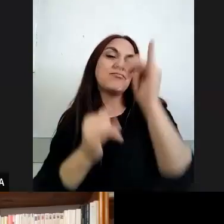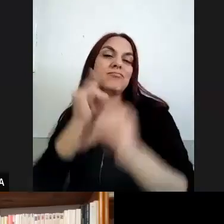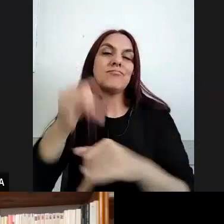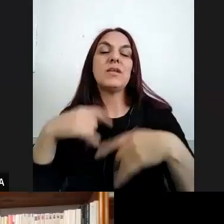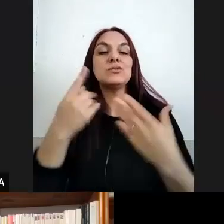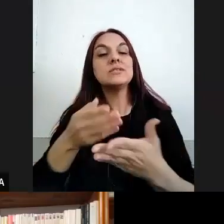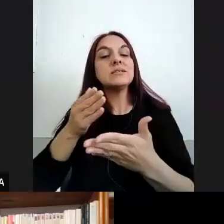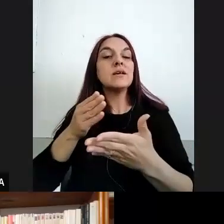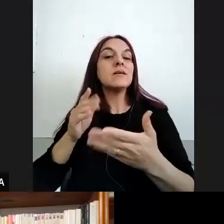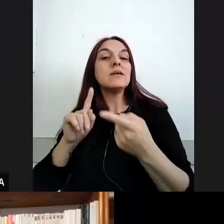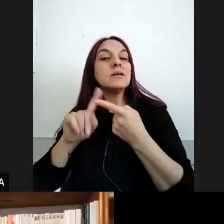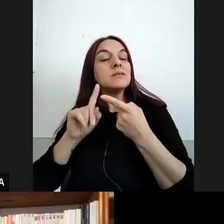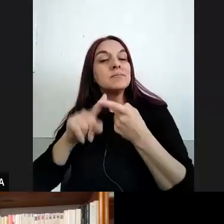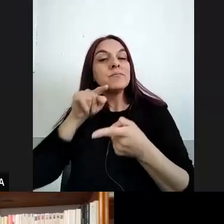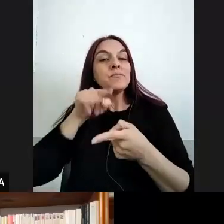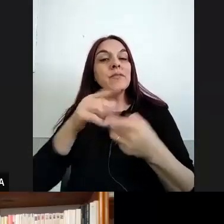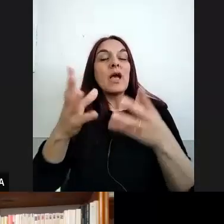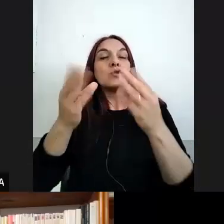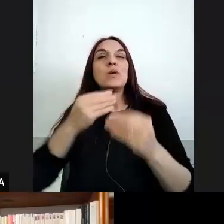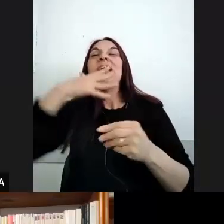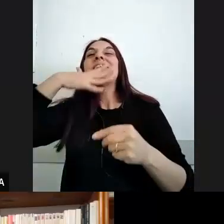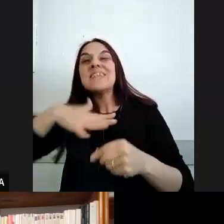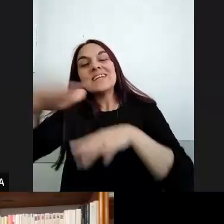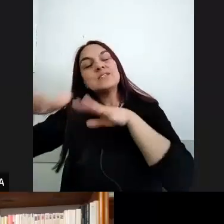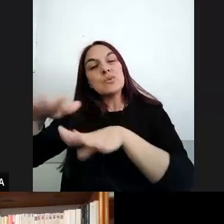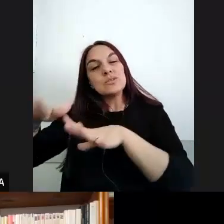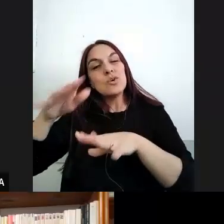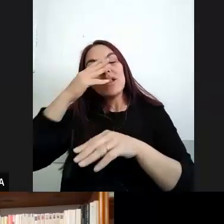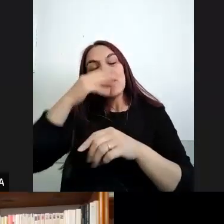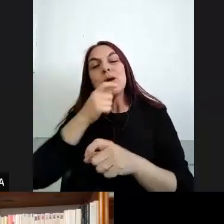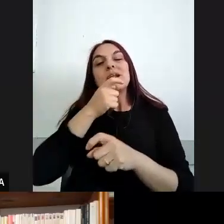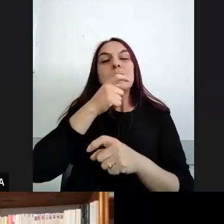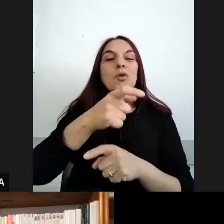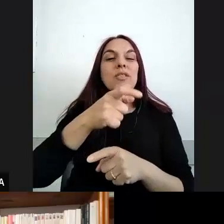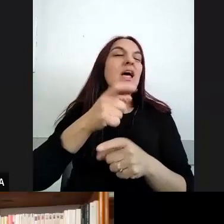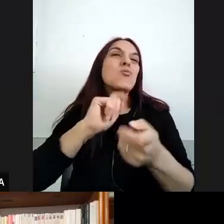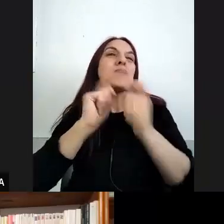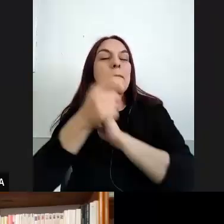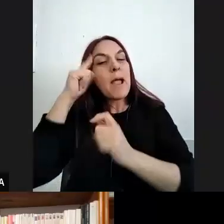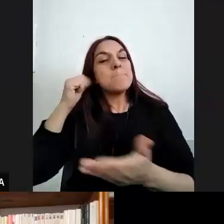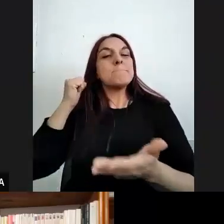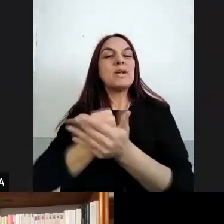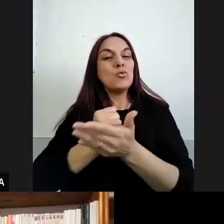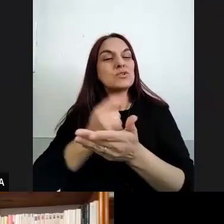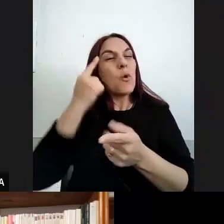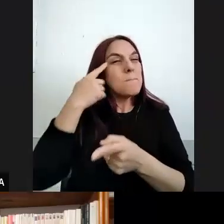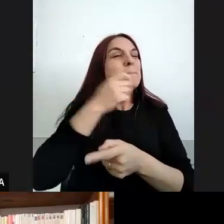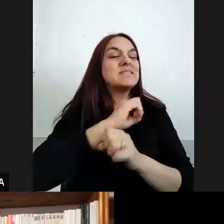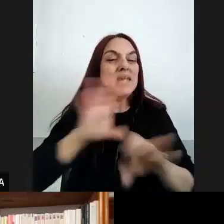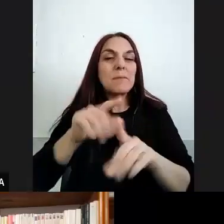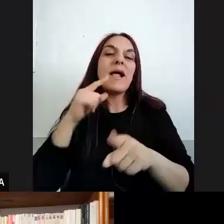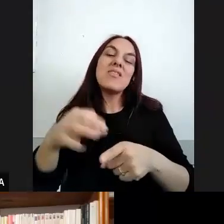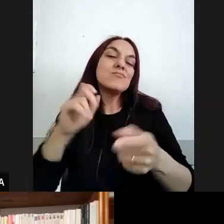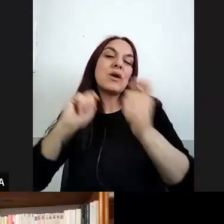interpretar las situaciones que se viven a contestar muchos de los prejuicios que se asignan y por supuesto enfrentar lo que no se conoce